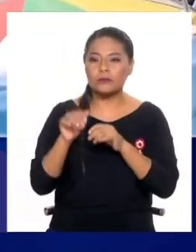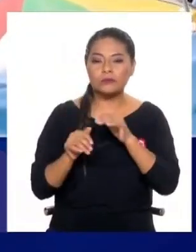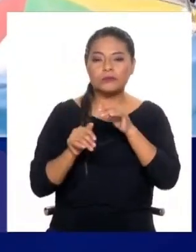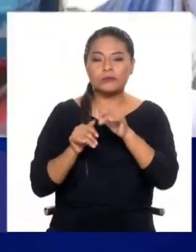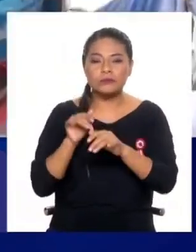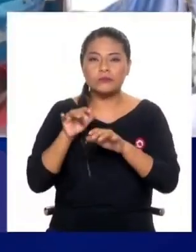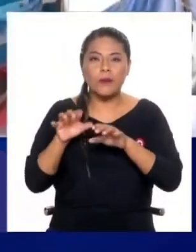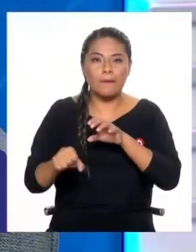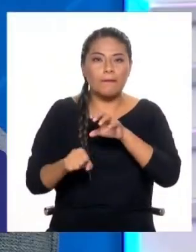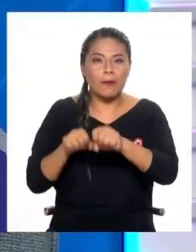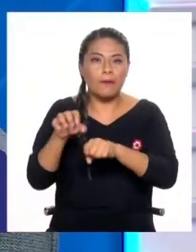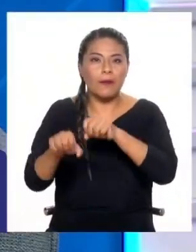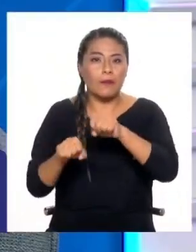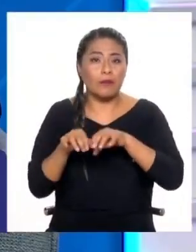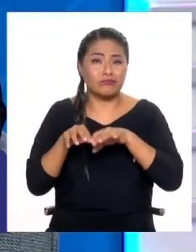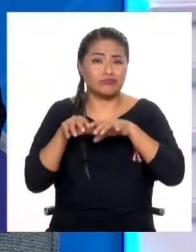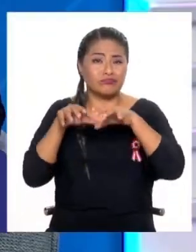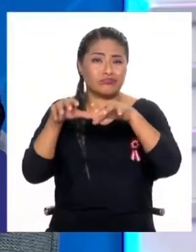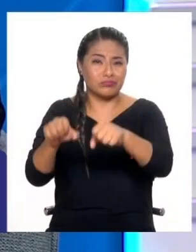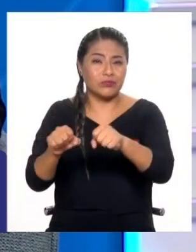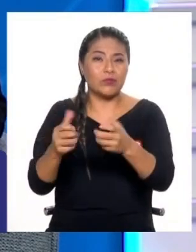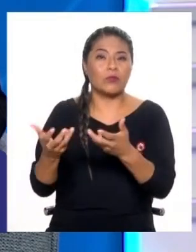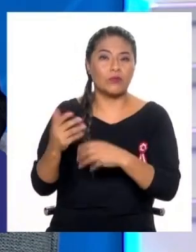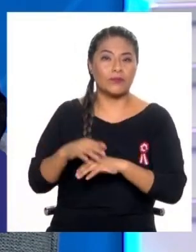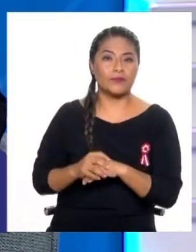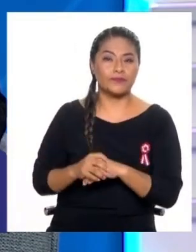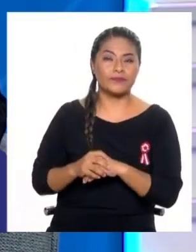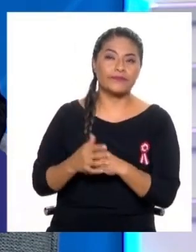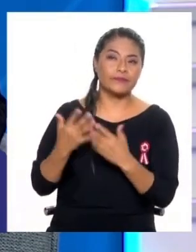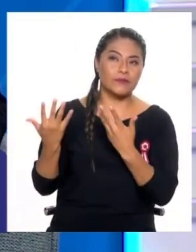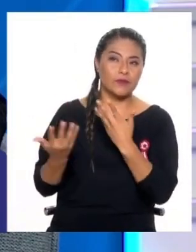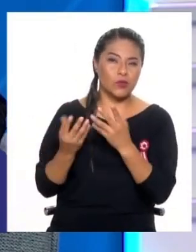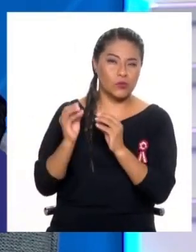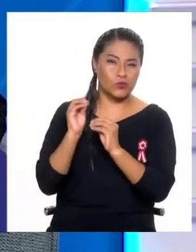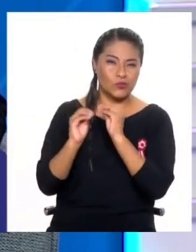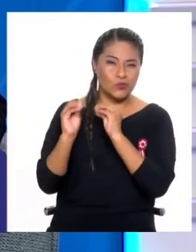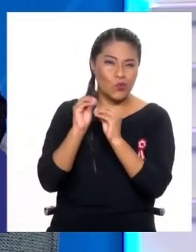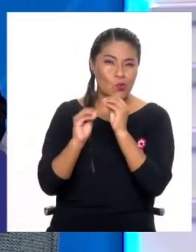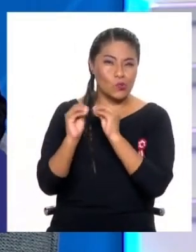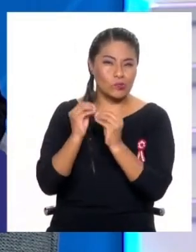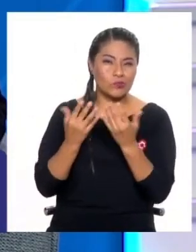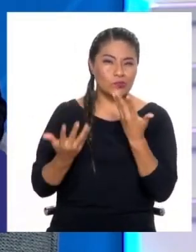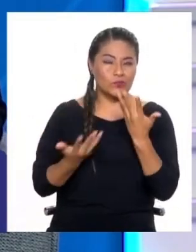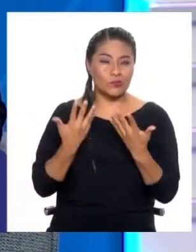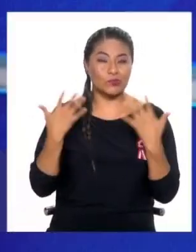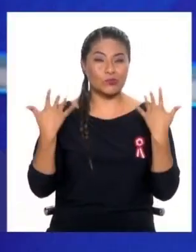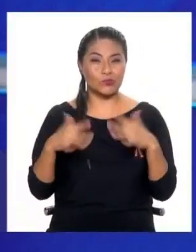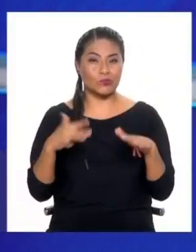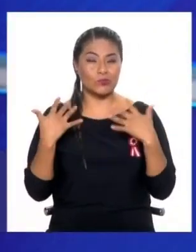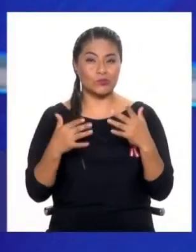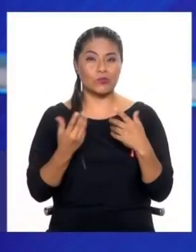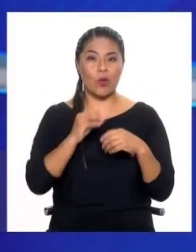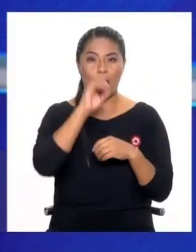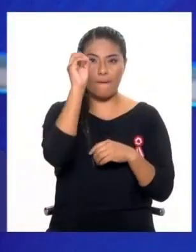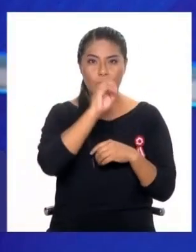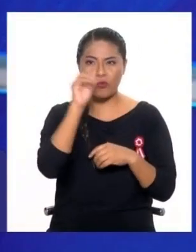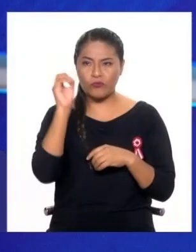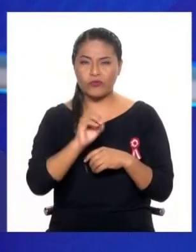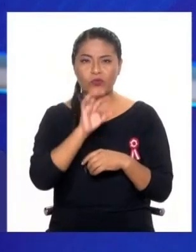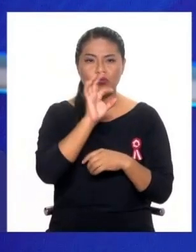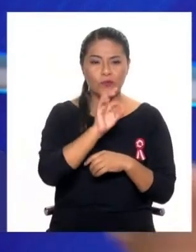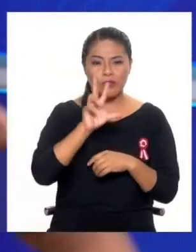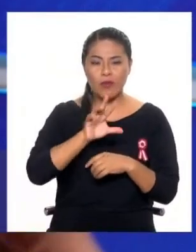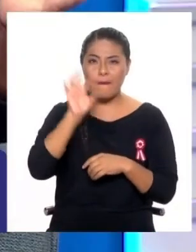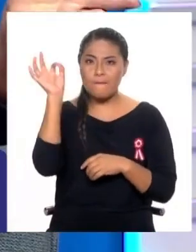de los peruanos. ¿Y cuál podría ser la solución? Porque en verdad es alarmante el porcentaje que nos has dado, ¿no? El 93%